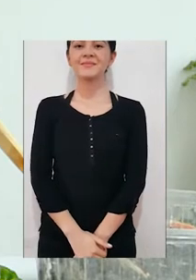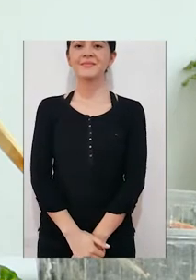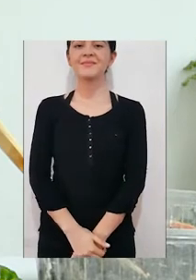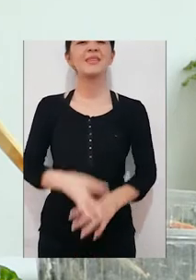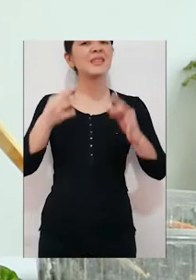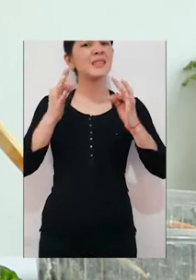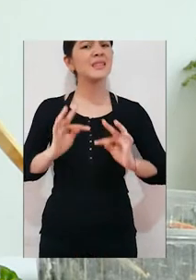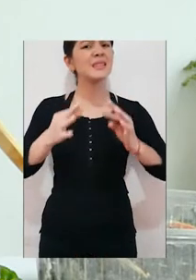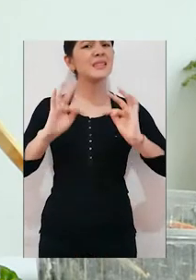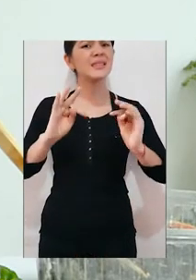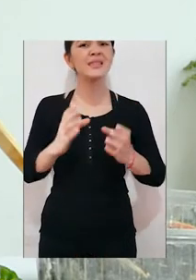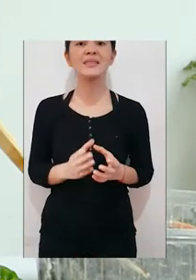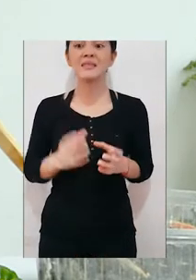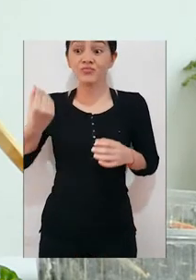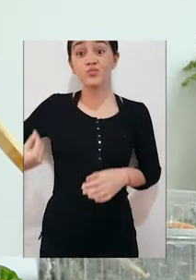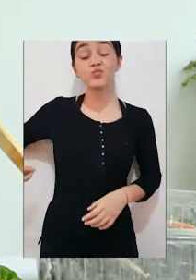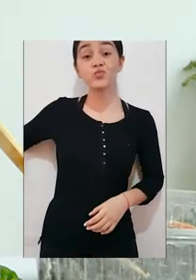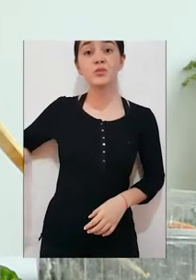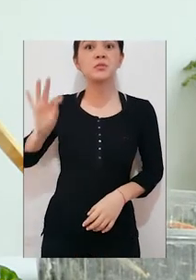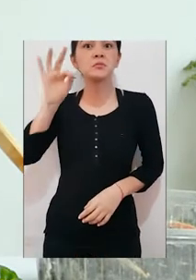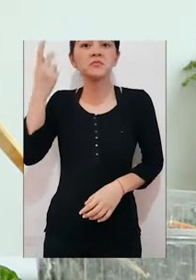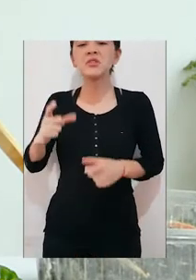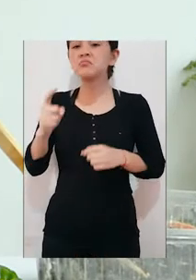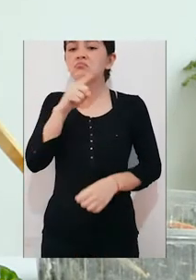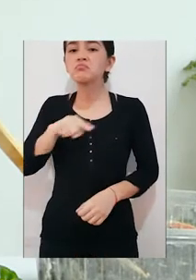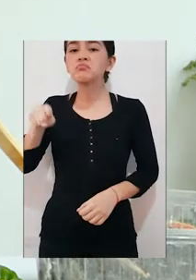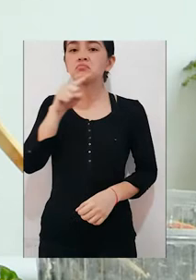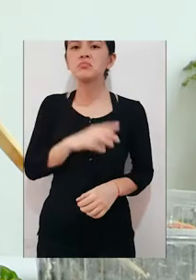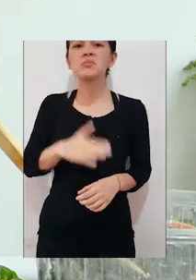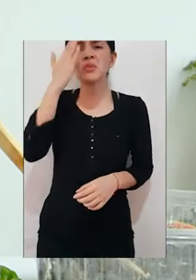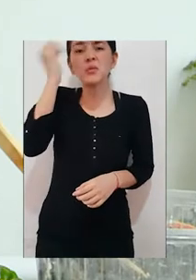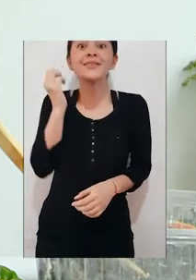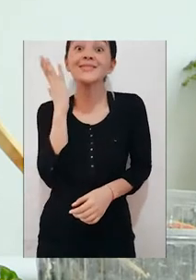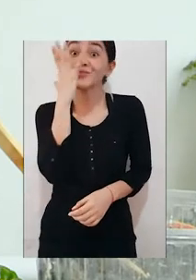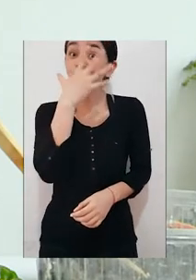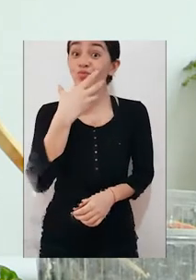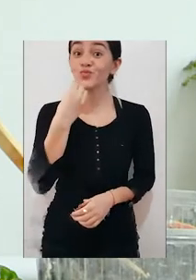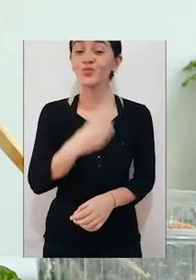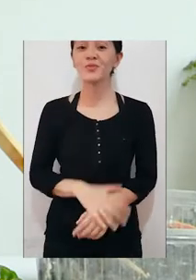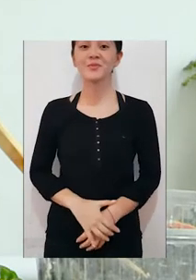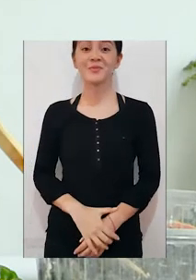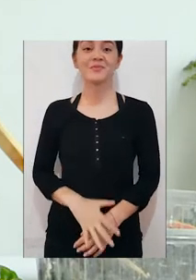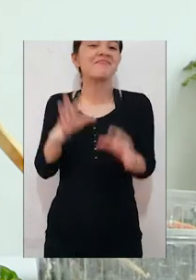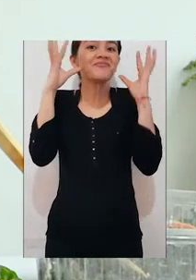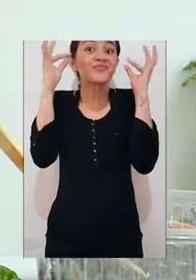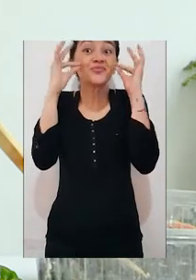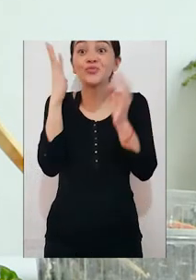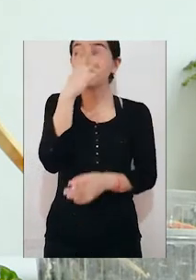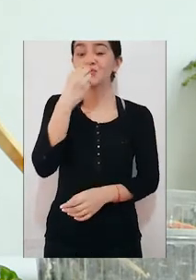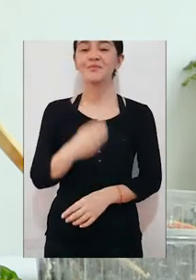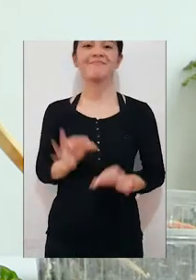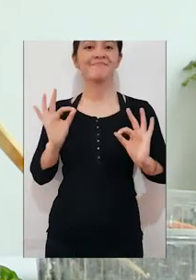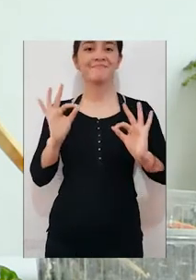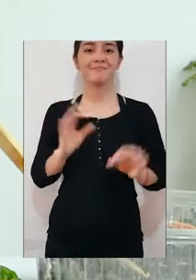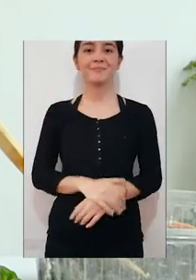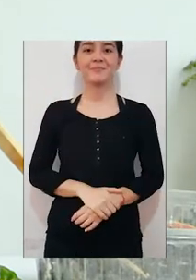traten de que la parte de arriba de la cola sea de forma redonda porque eso los hace ver más bonitos en la sección estéreo. Bien,